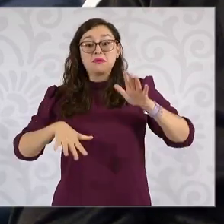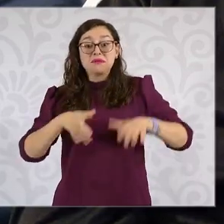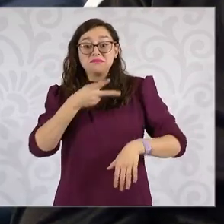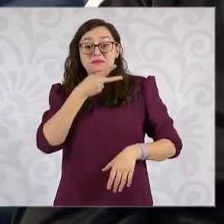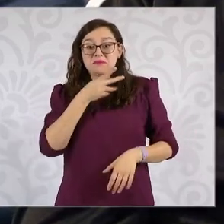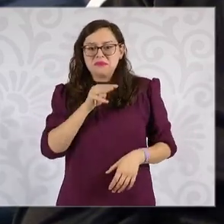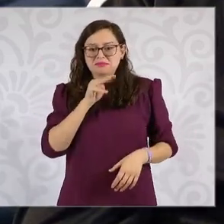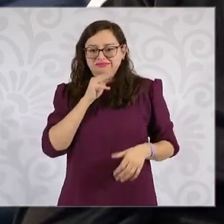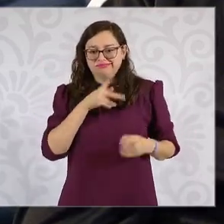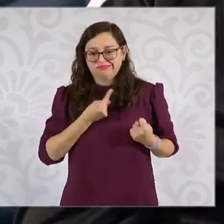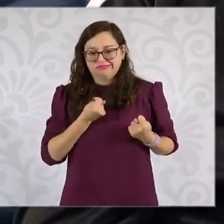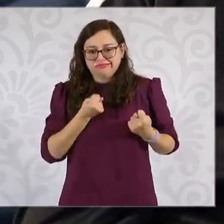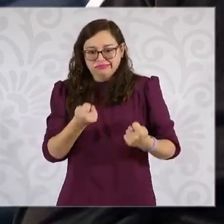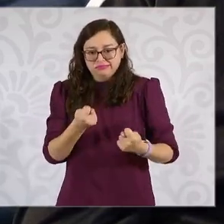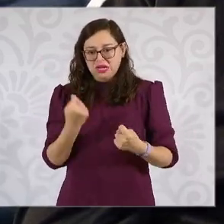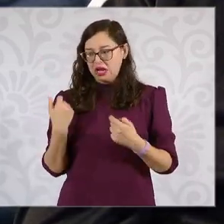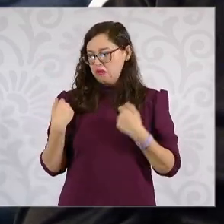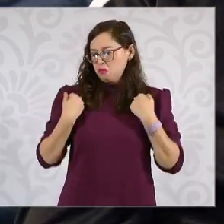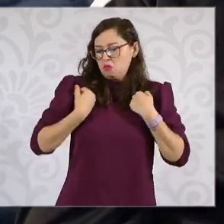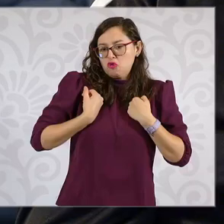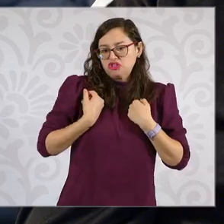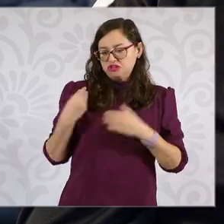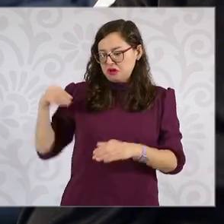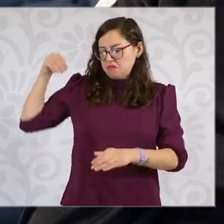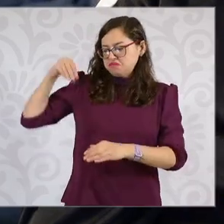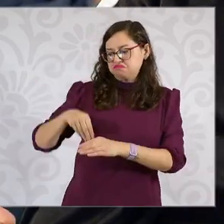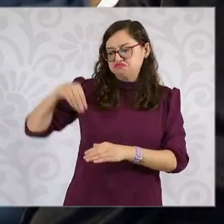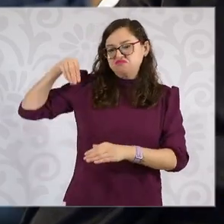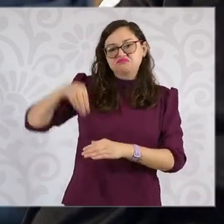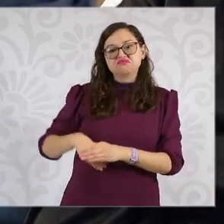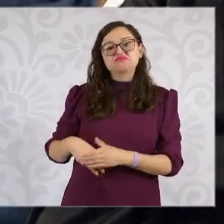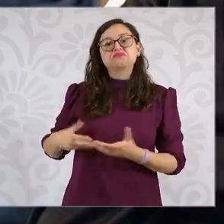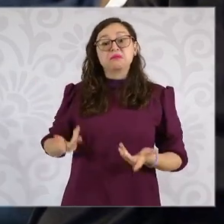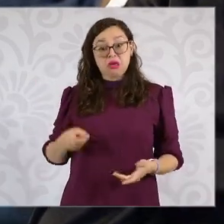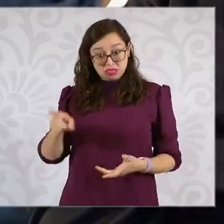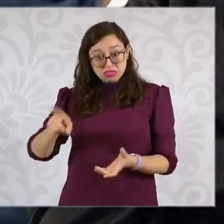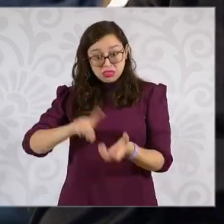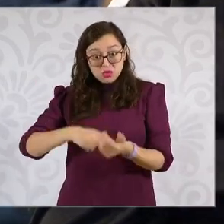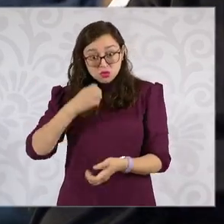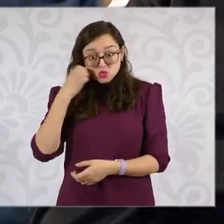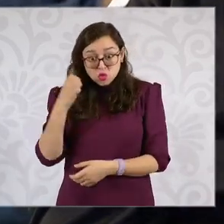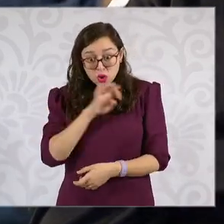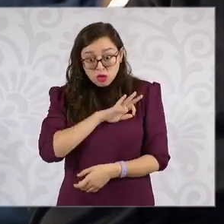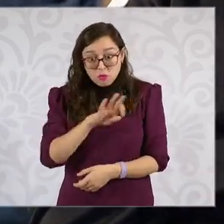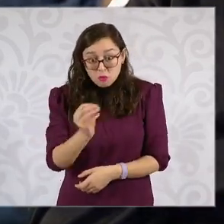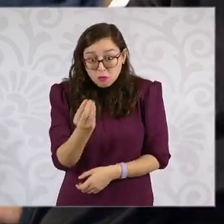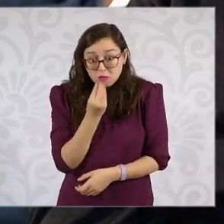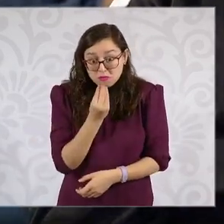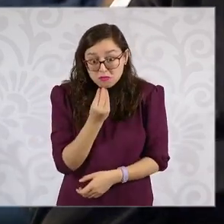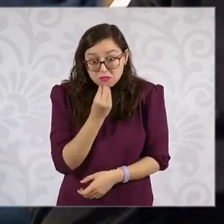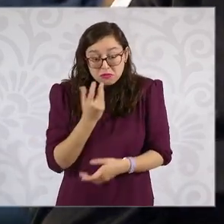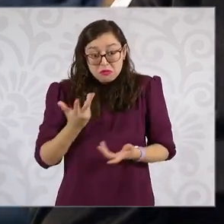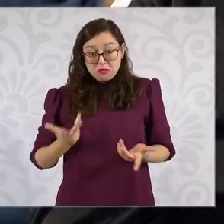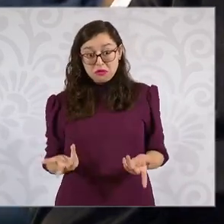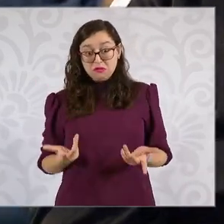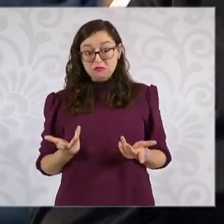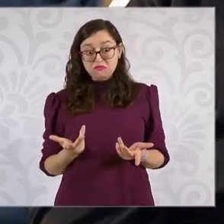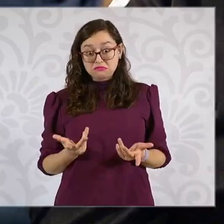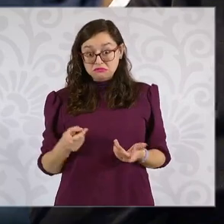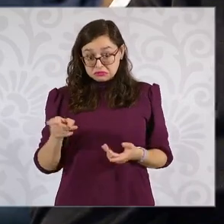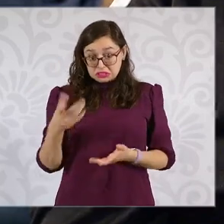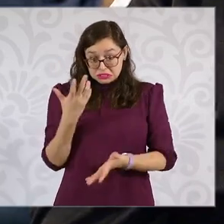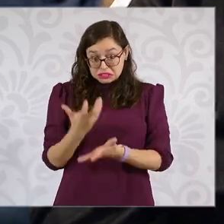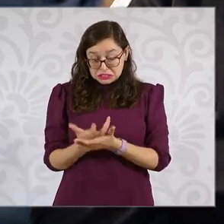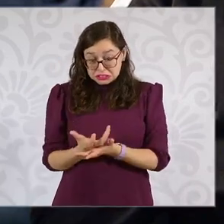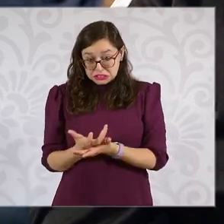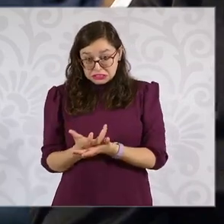expertos a las niñas, los niños, los adolescentes y lo come ahí en el salón o en la hora del recreo?